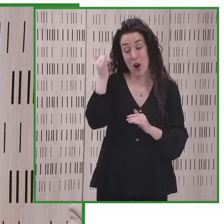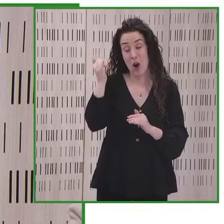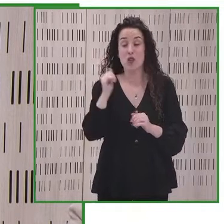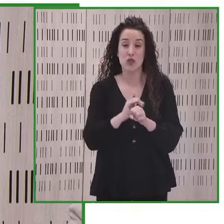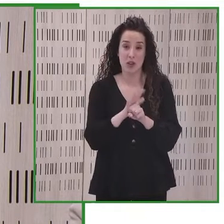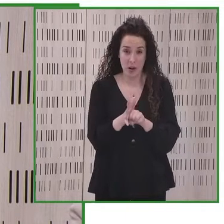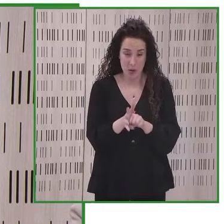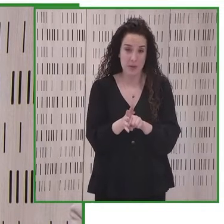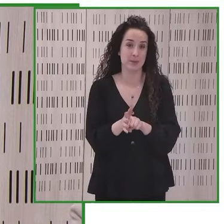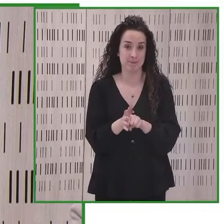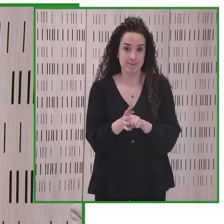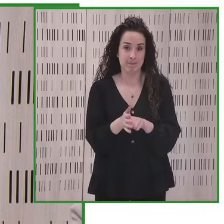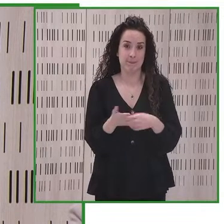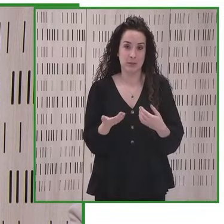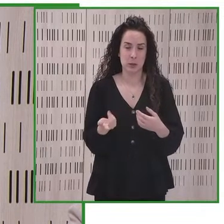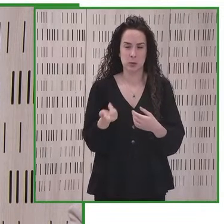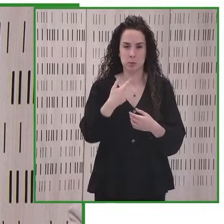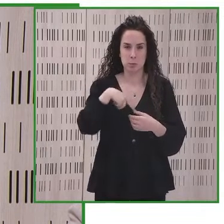Europa.